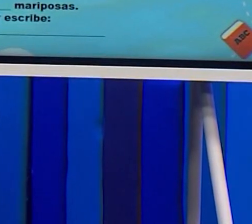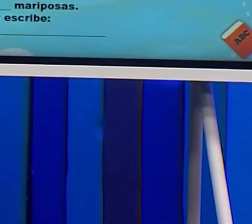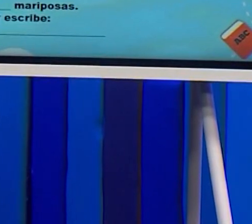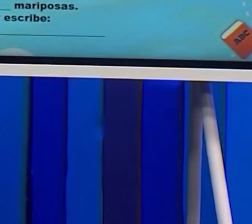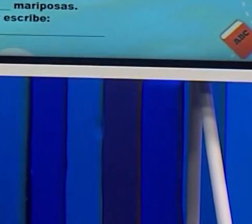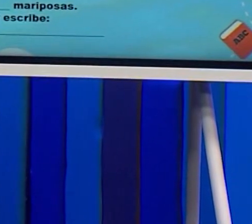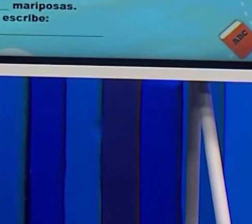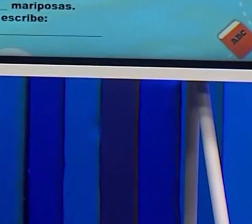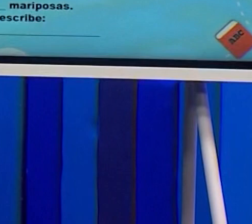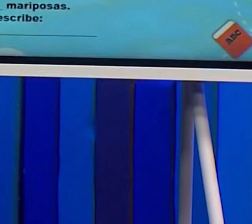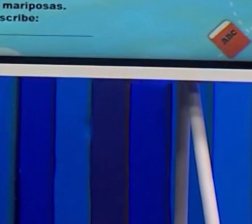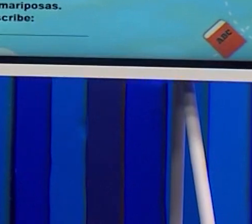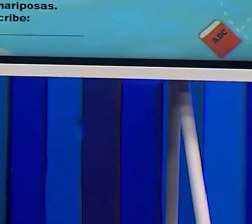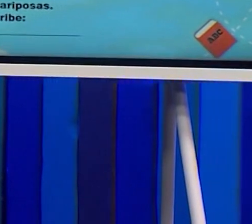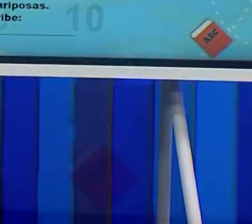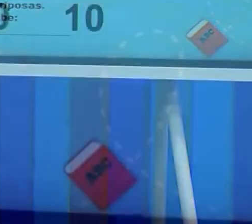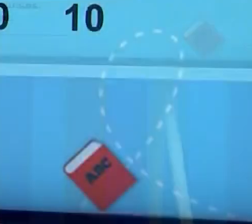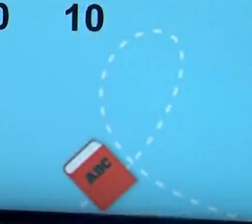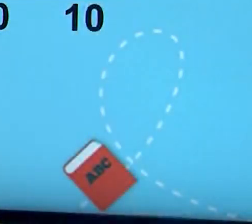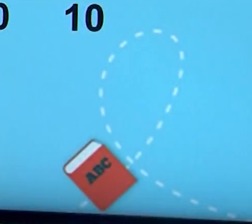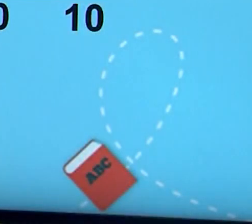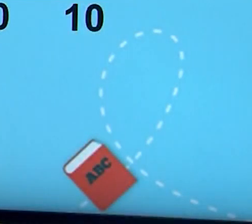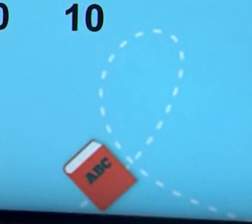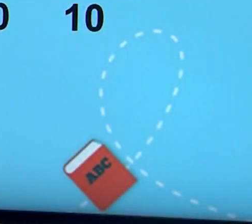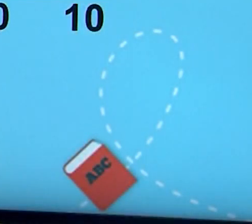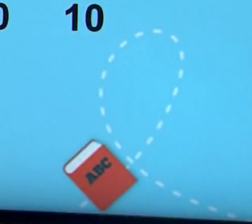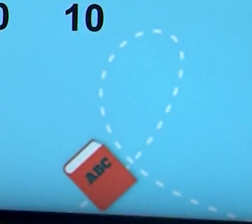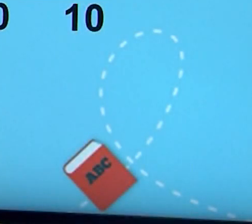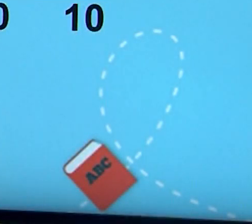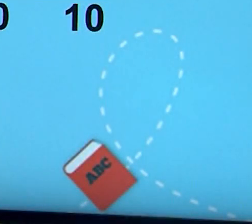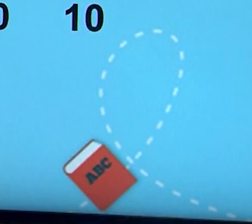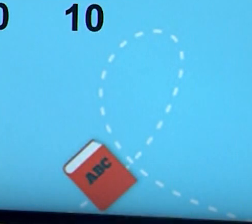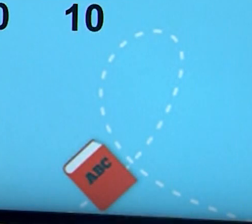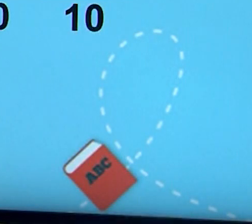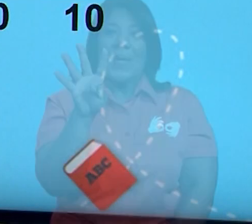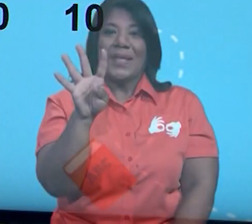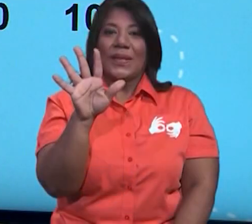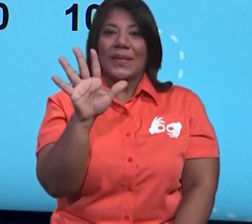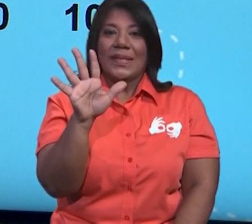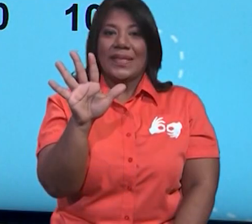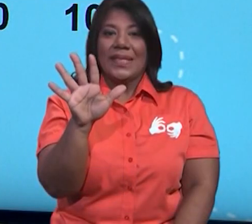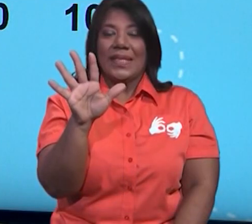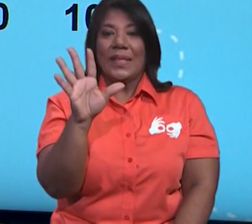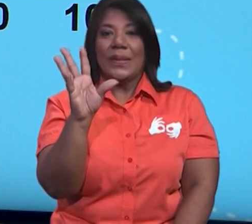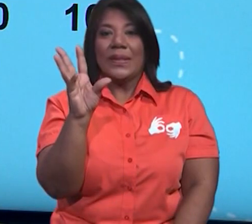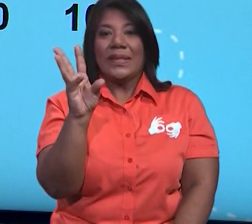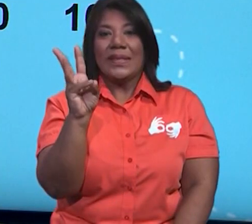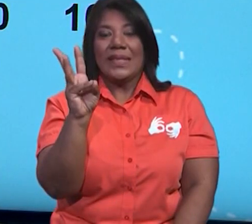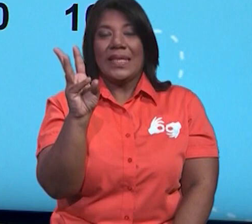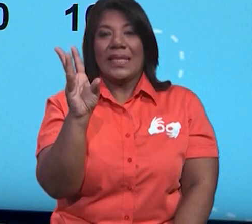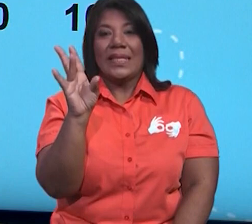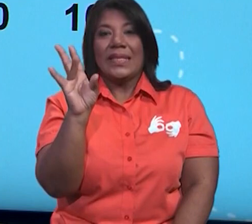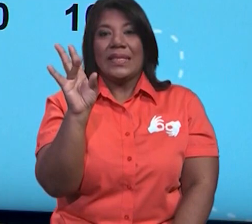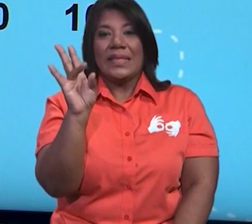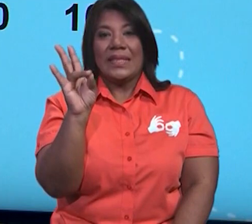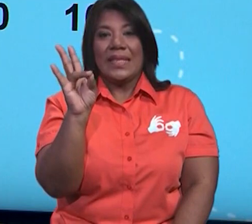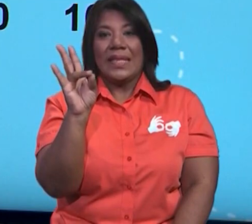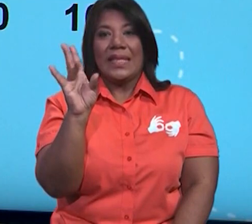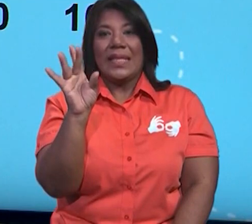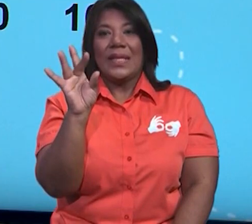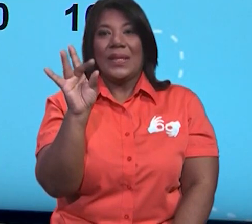hay. Cuenta conmigo. Hay uno, dos, tres, cuatro, cinco, seis,